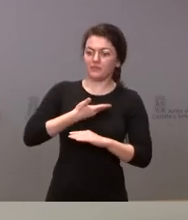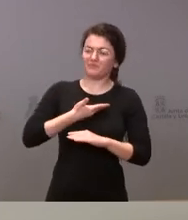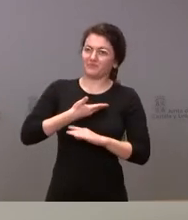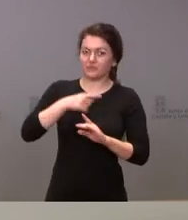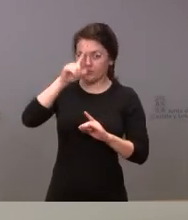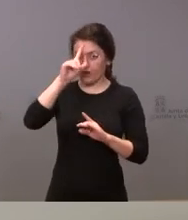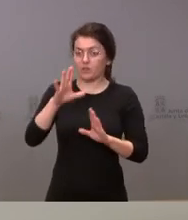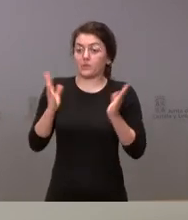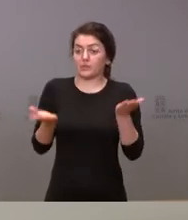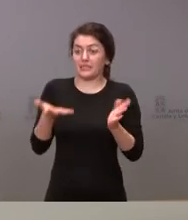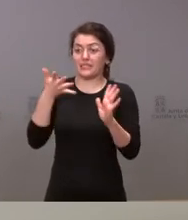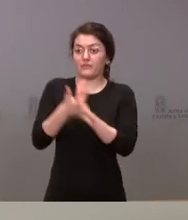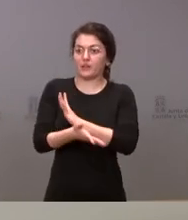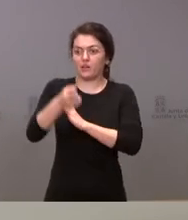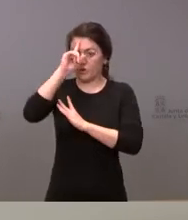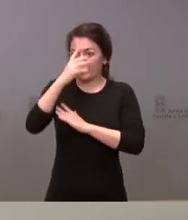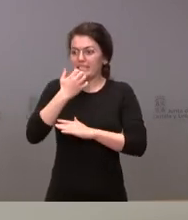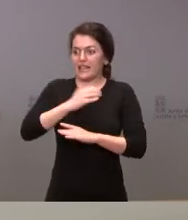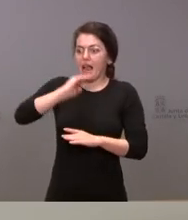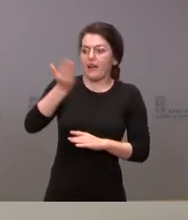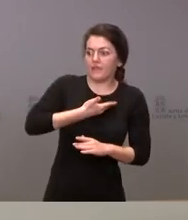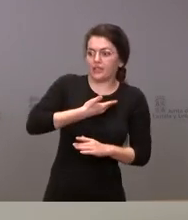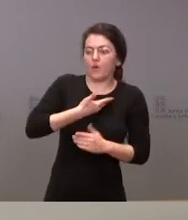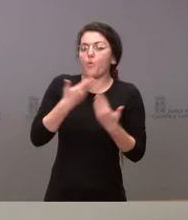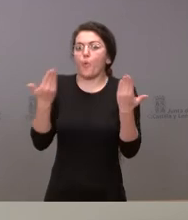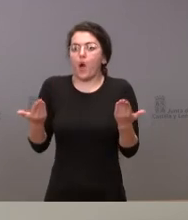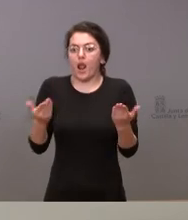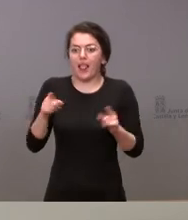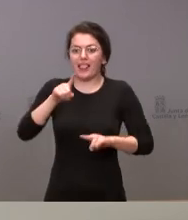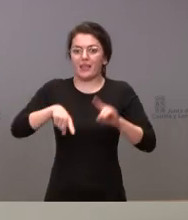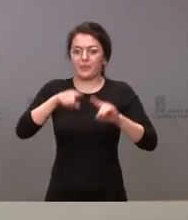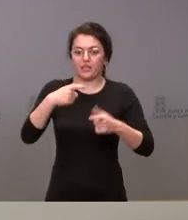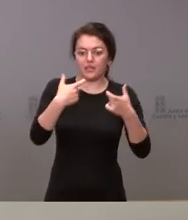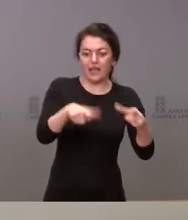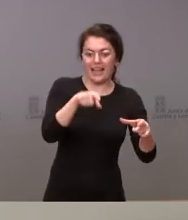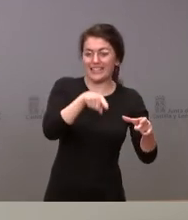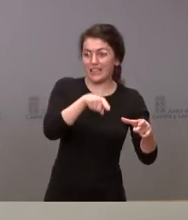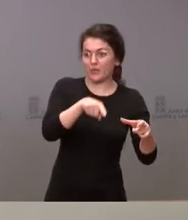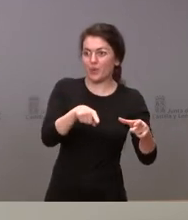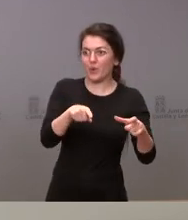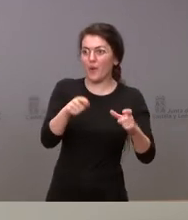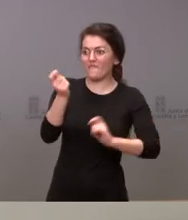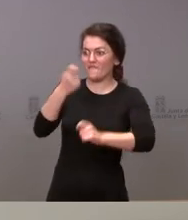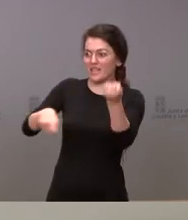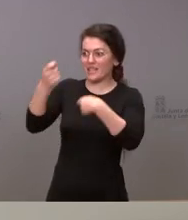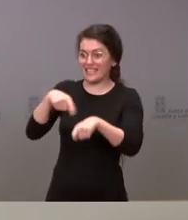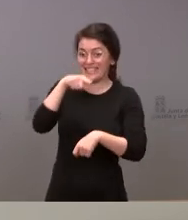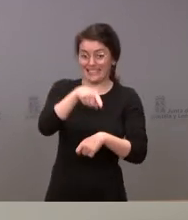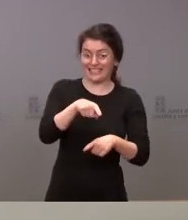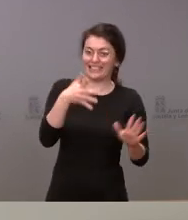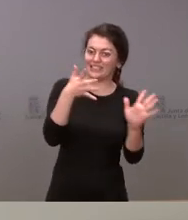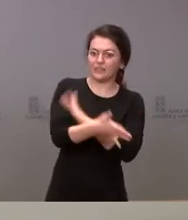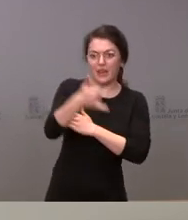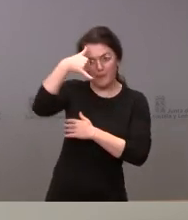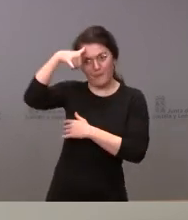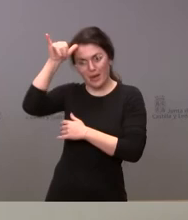Evidentemente, que un sector exporta más que otro le sitúa en una posición de más riesgo, pero no necesariamente pueda ser que ese sector